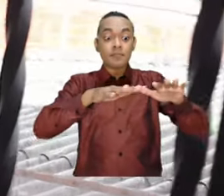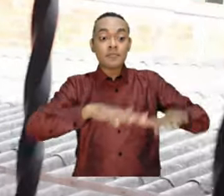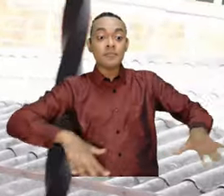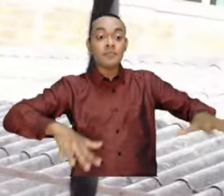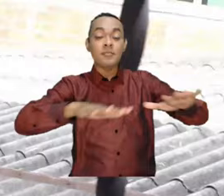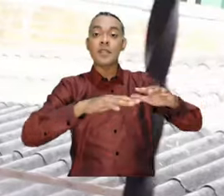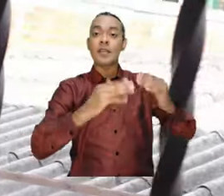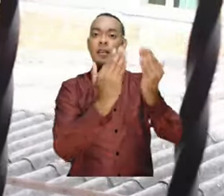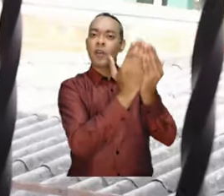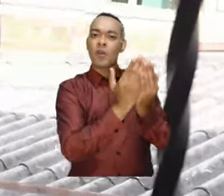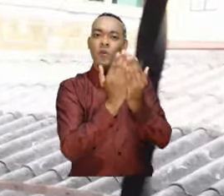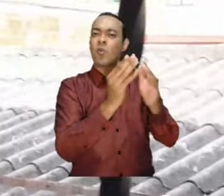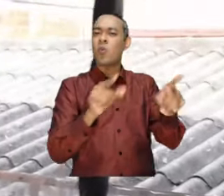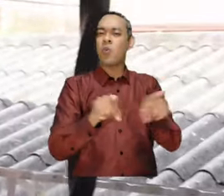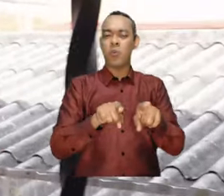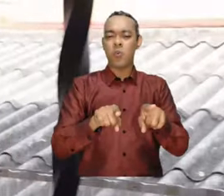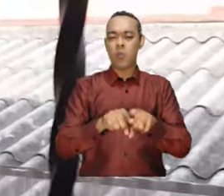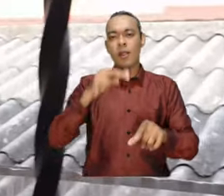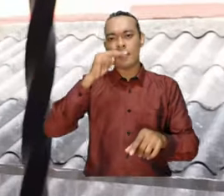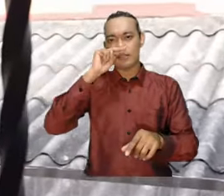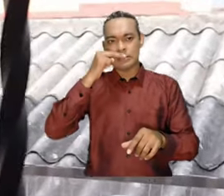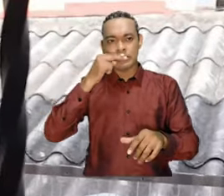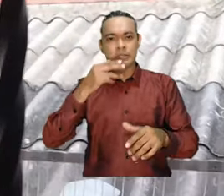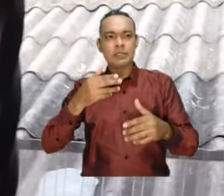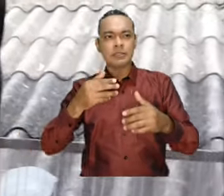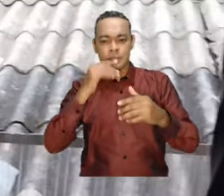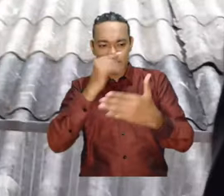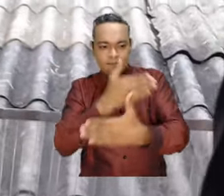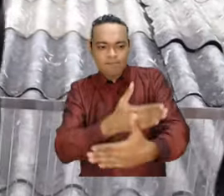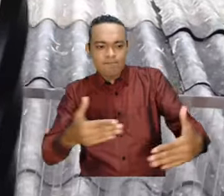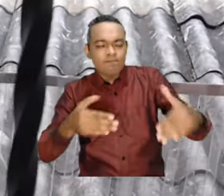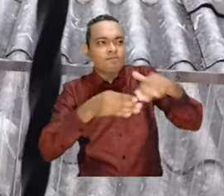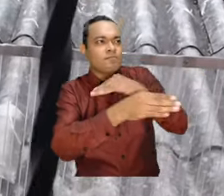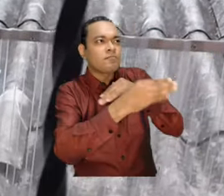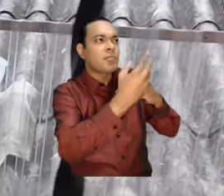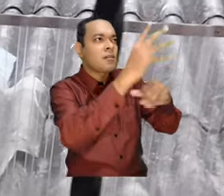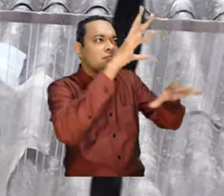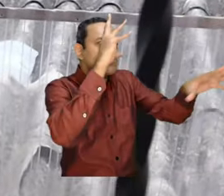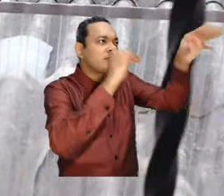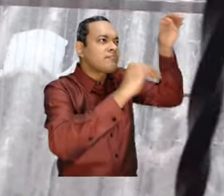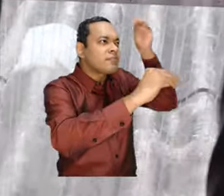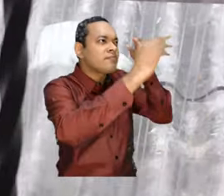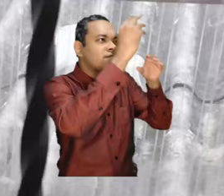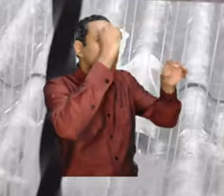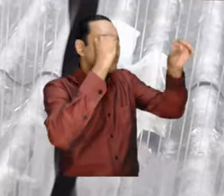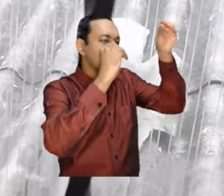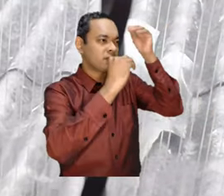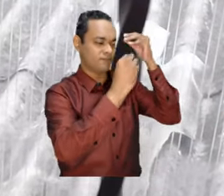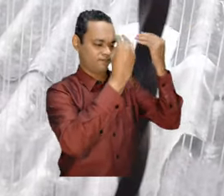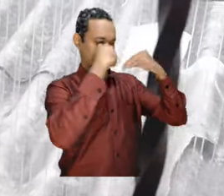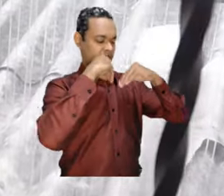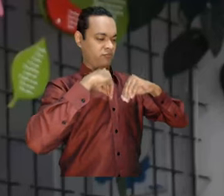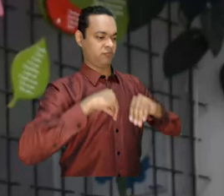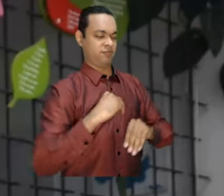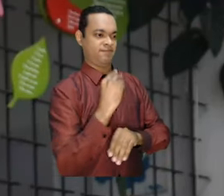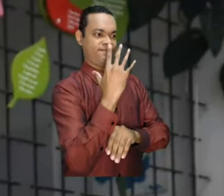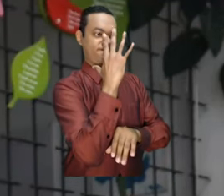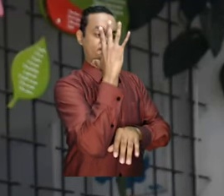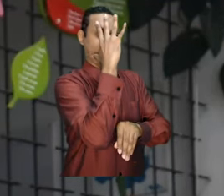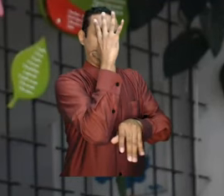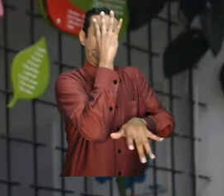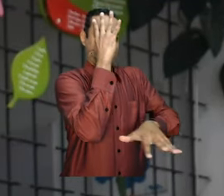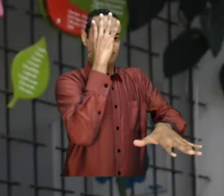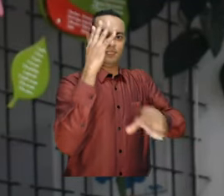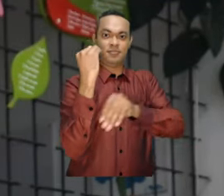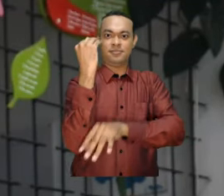espacio donde un niño se nutre y puede extender sus raíces y